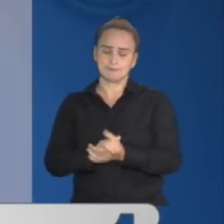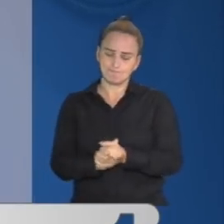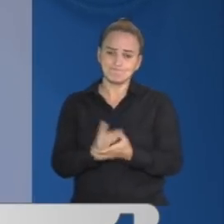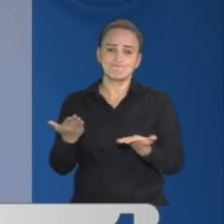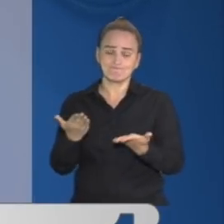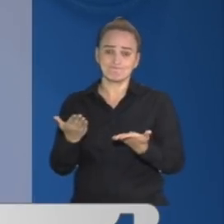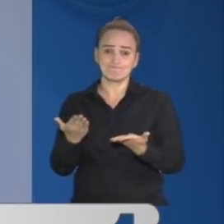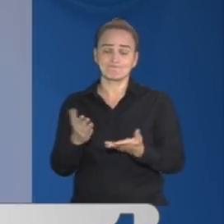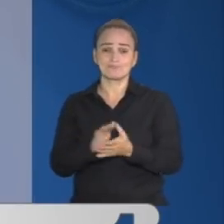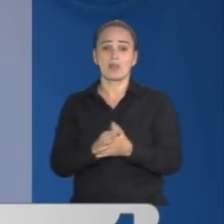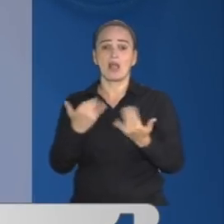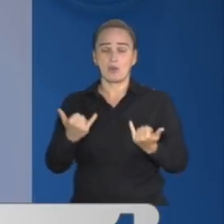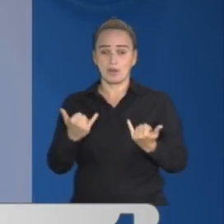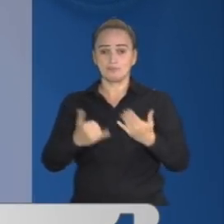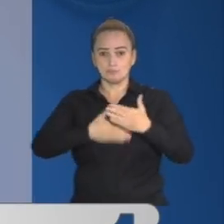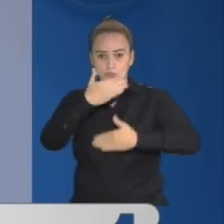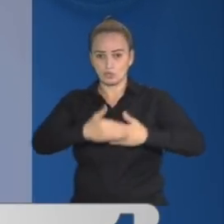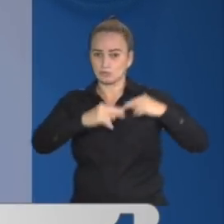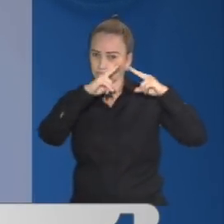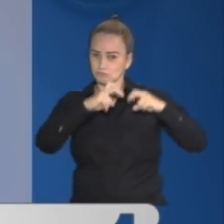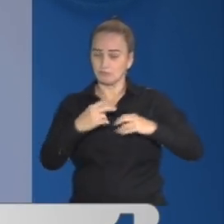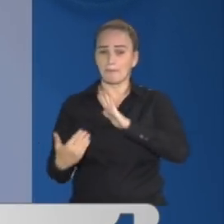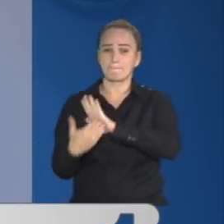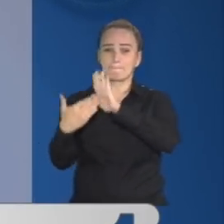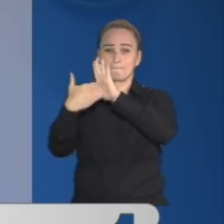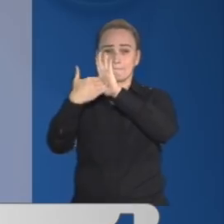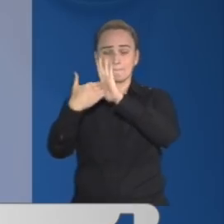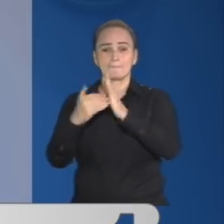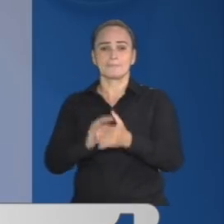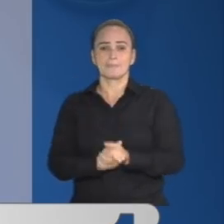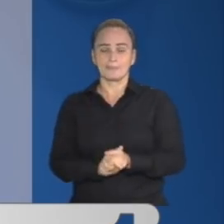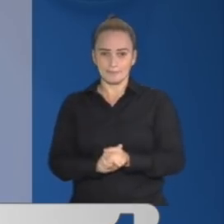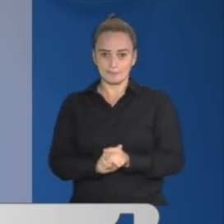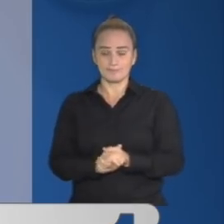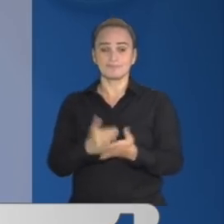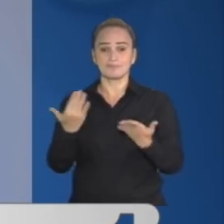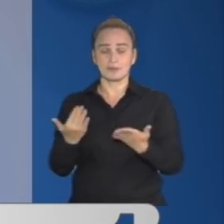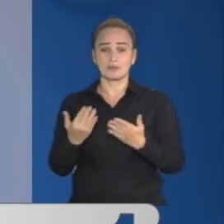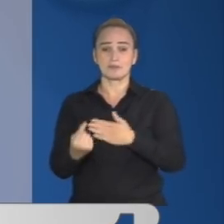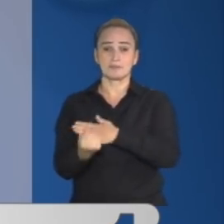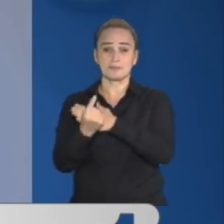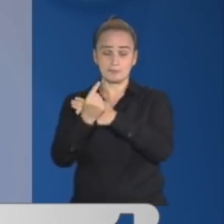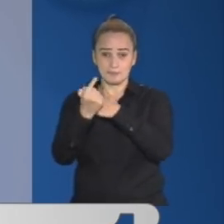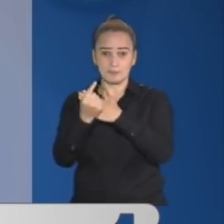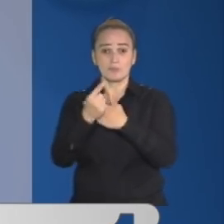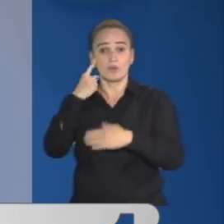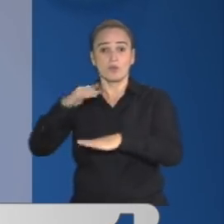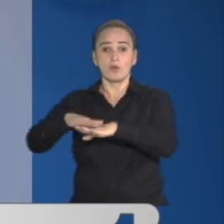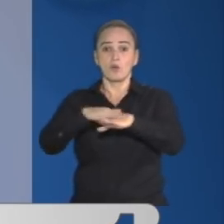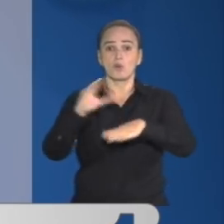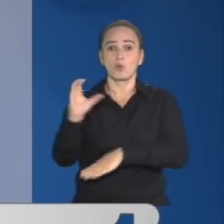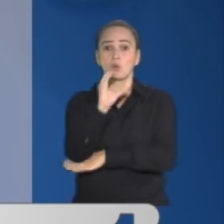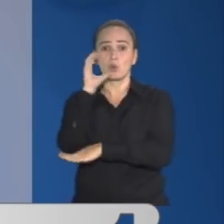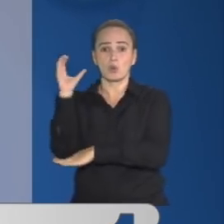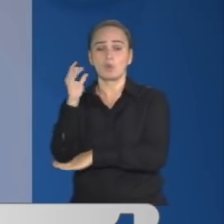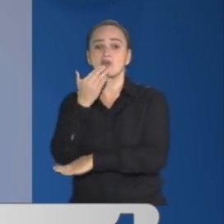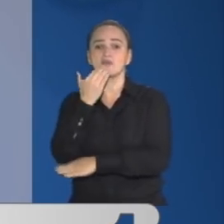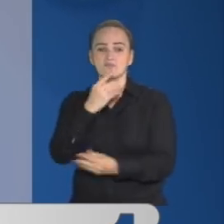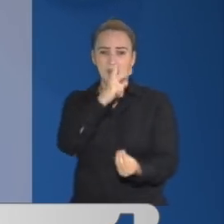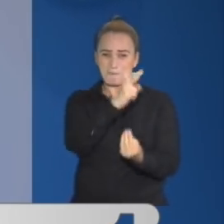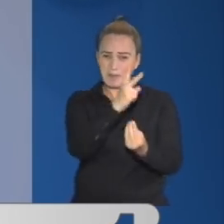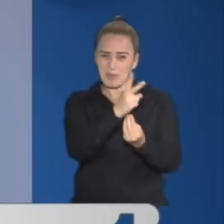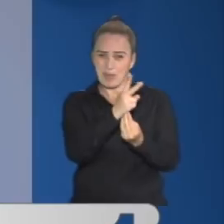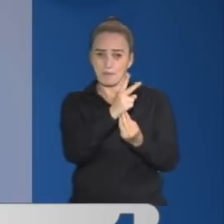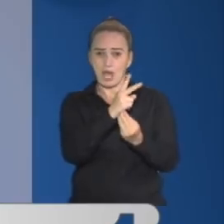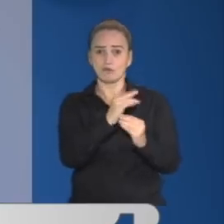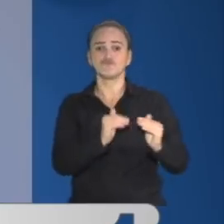que acaba de iniciar un proceso jurídico en contra de varios policías y yo. La acusación busca decirle al país que aquí valen más los delincuentes